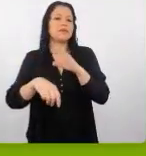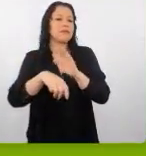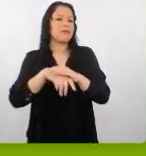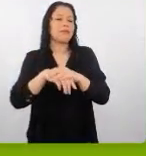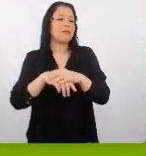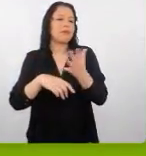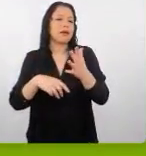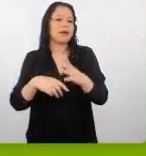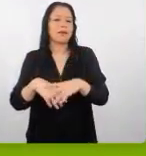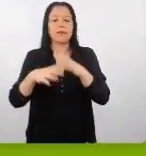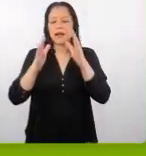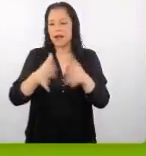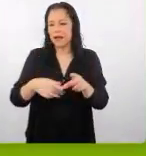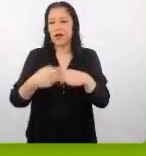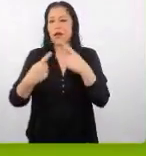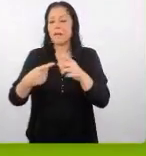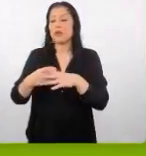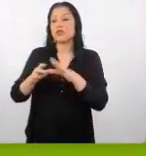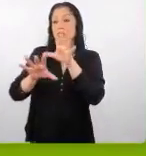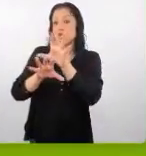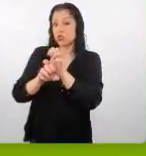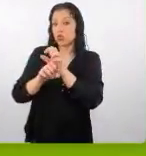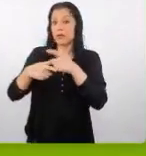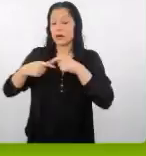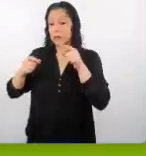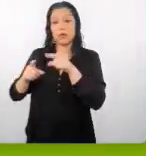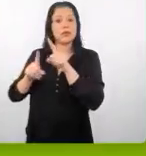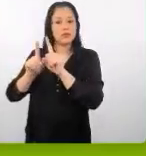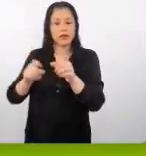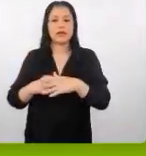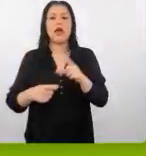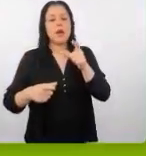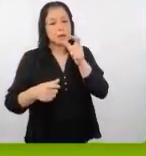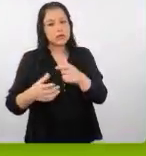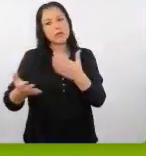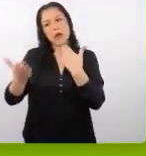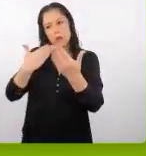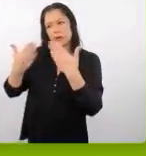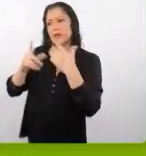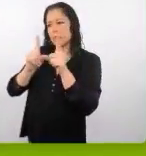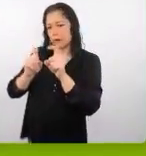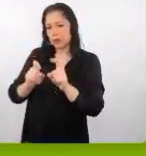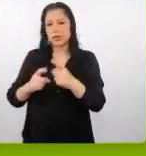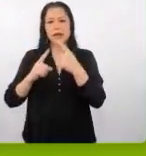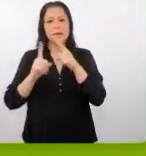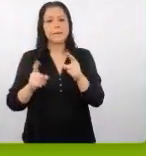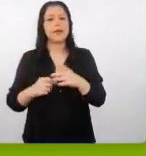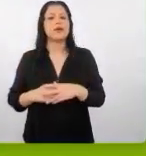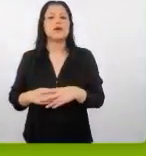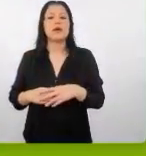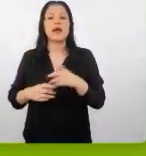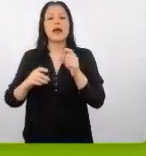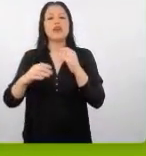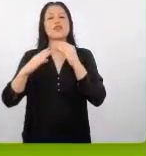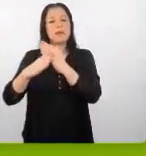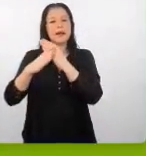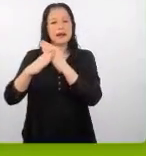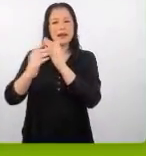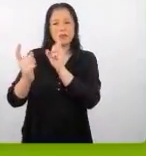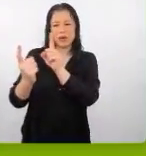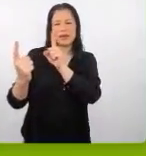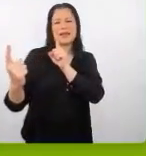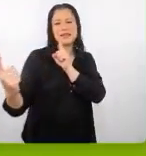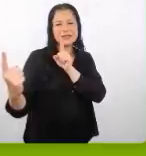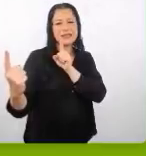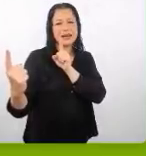es tradicional puedes encontrar eso pues puedes una persona que te va a conversar va a hablar va a consultar pero sin embargo siempre hay una barrera no siempre